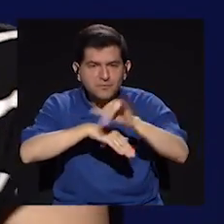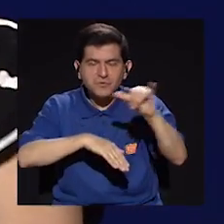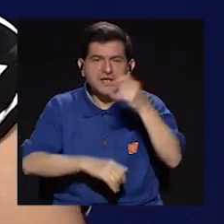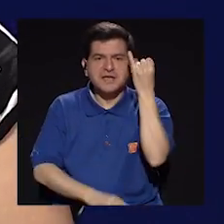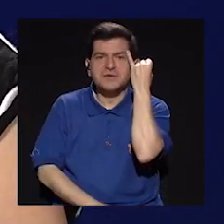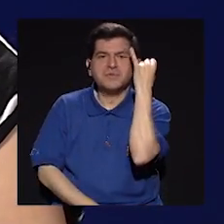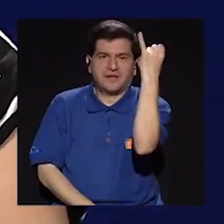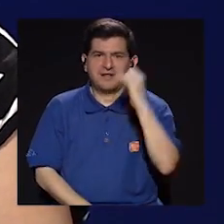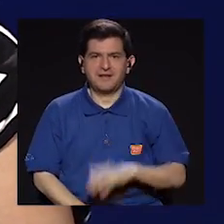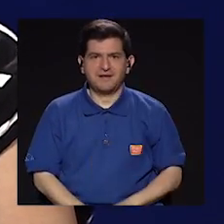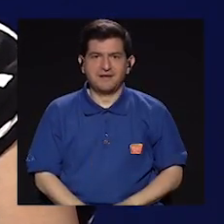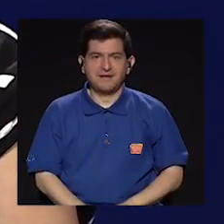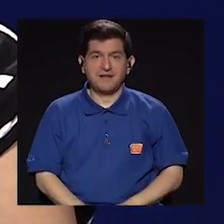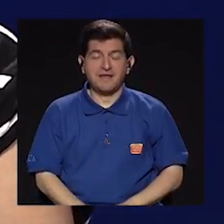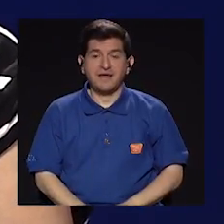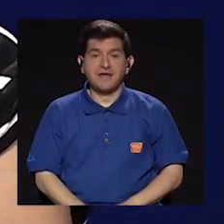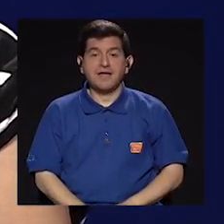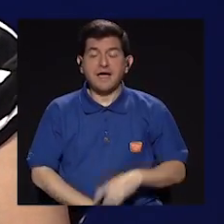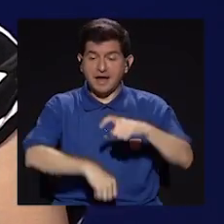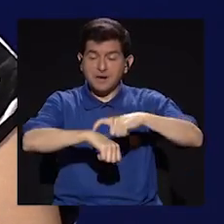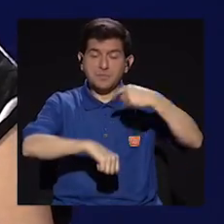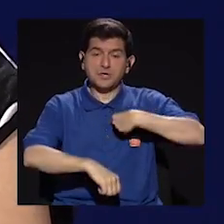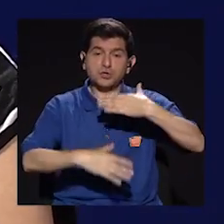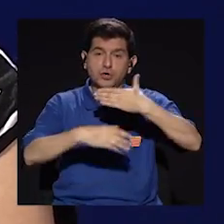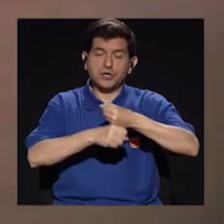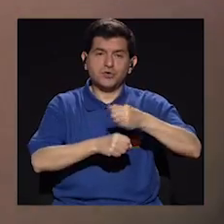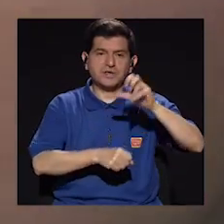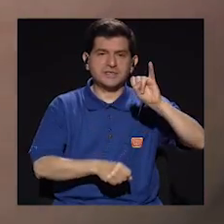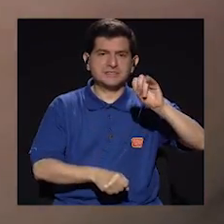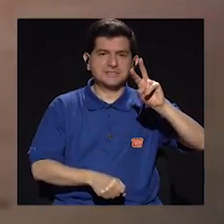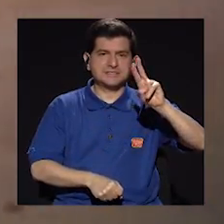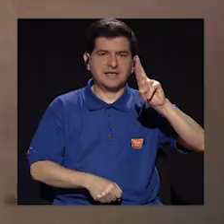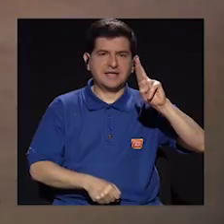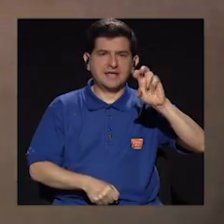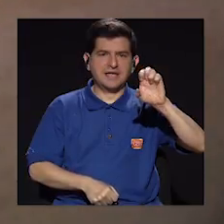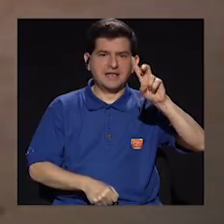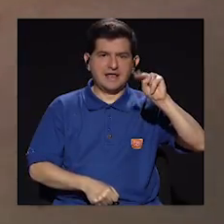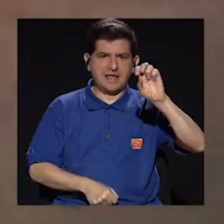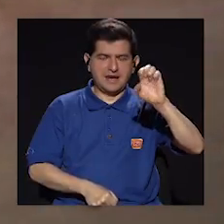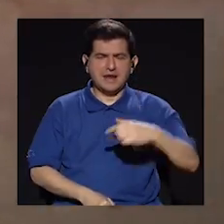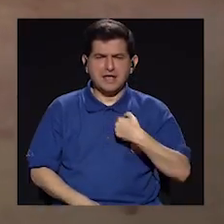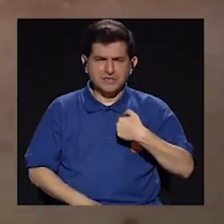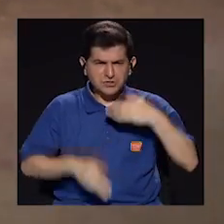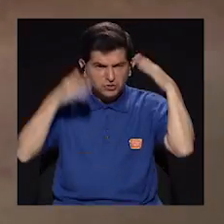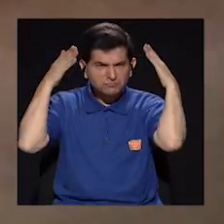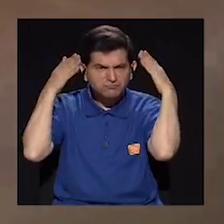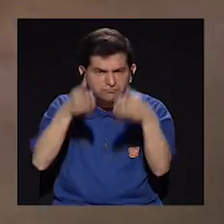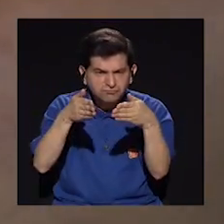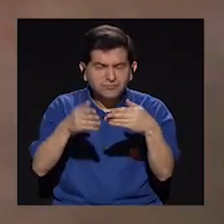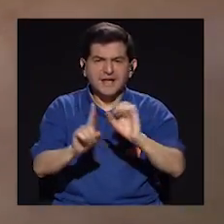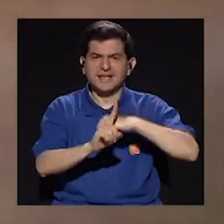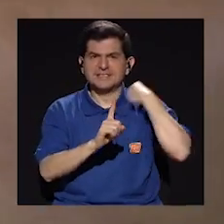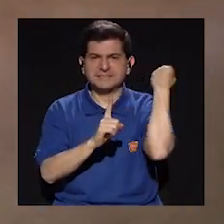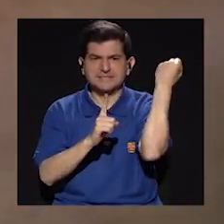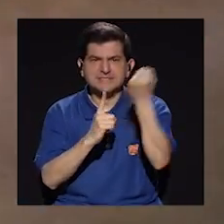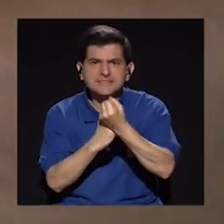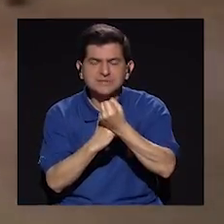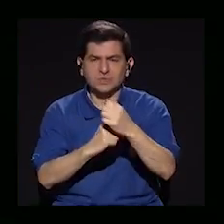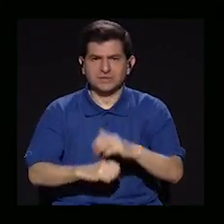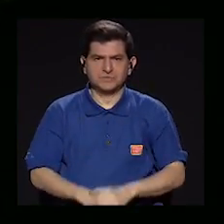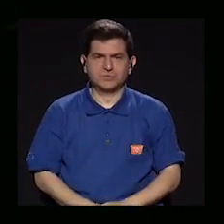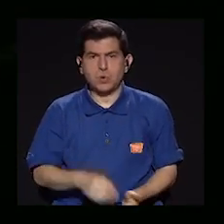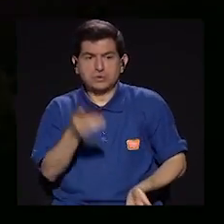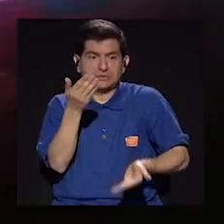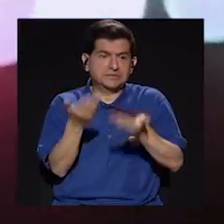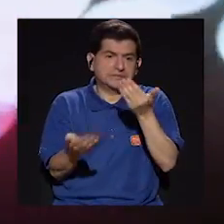sobre la misma línea. Y quizás en la temporada donde dice Irene estaba como muy enfocada, ¿verdad? Como en esta cuestión de